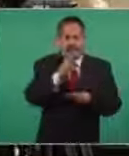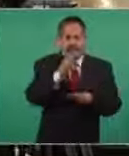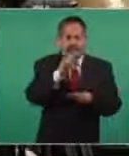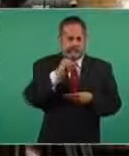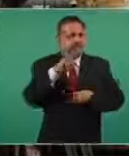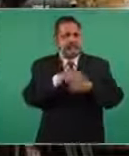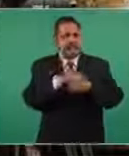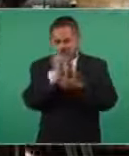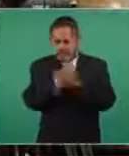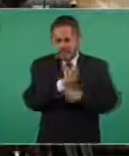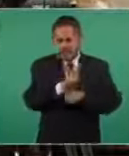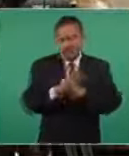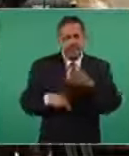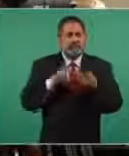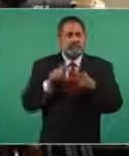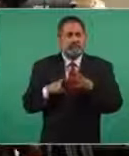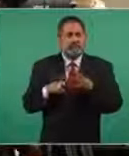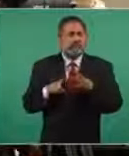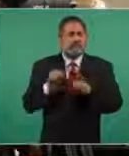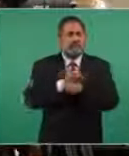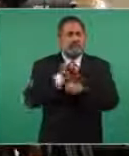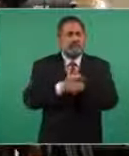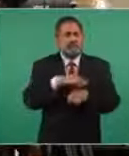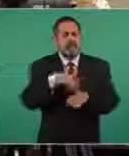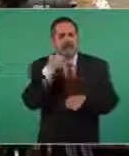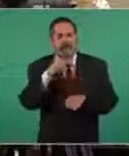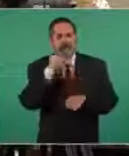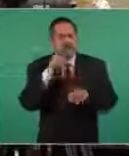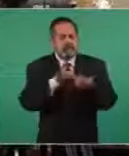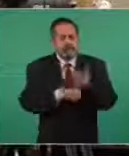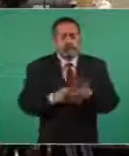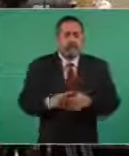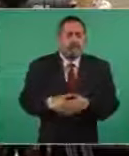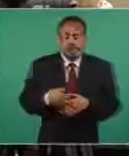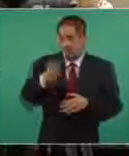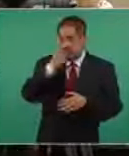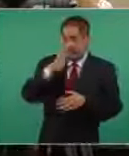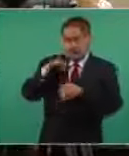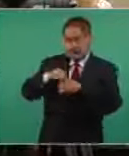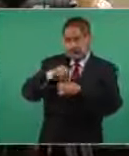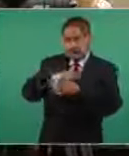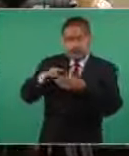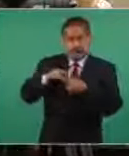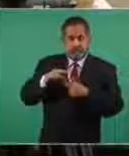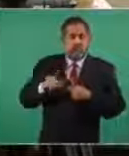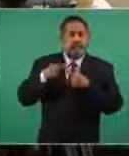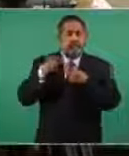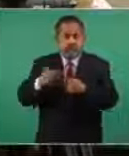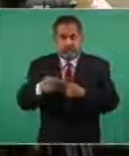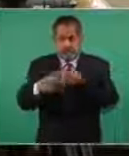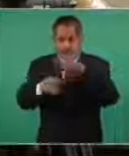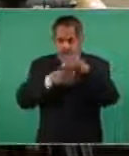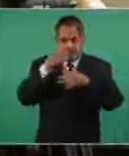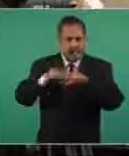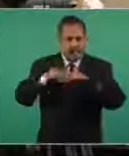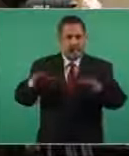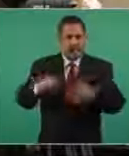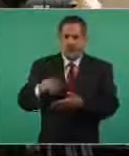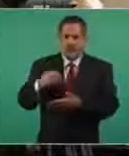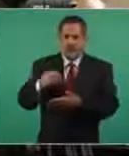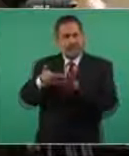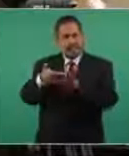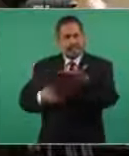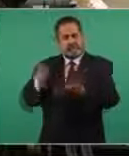autorizó, y le pregunté de los autos chocolate. Habló usted que pasando las elecciones se iba a dar el decreto, pero usted nomás tiene esa